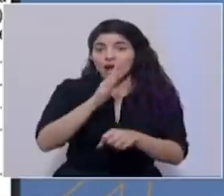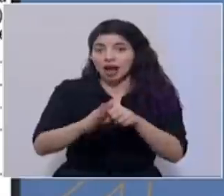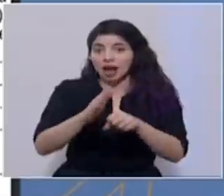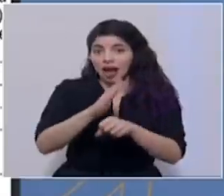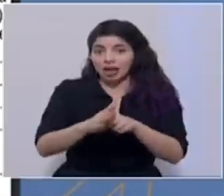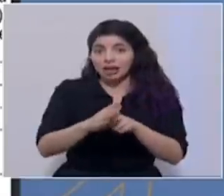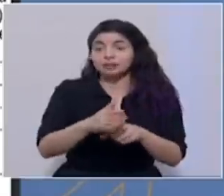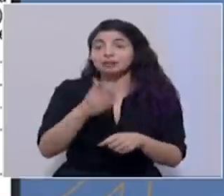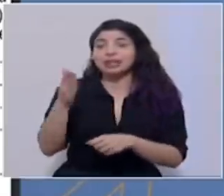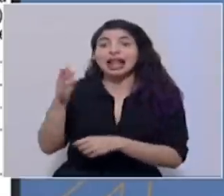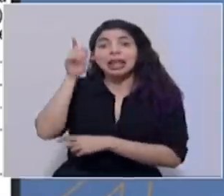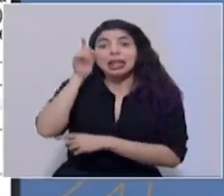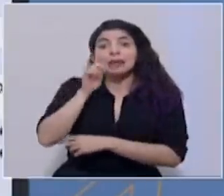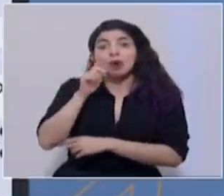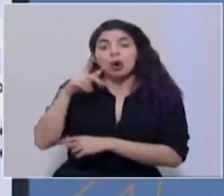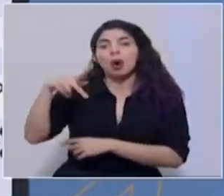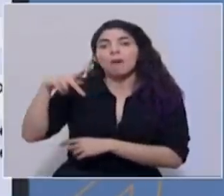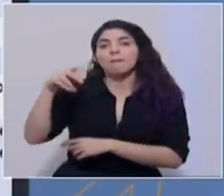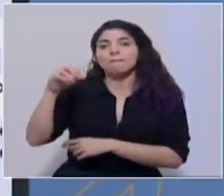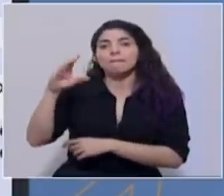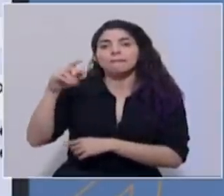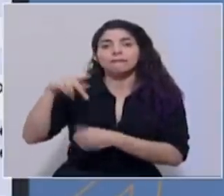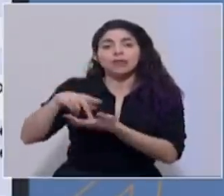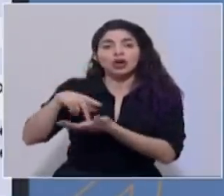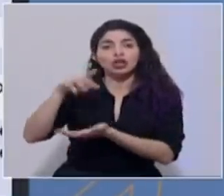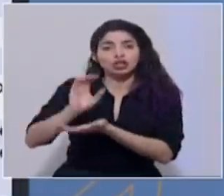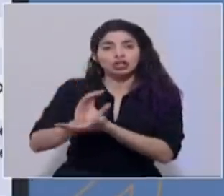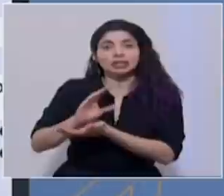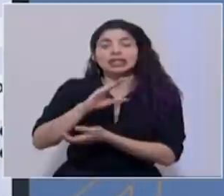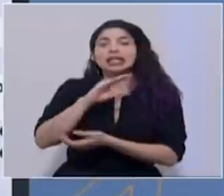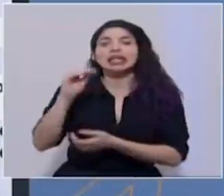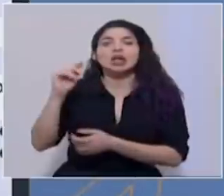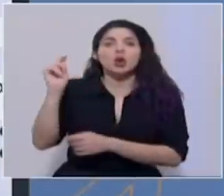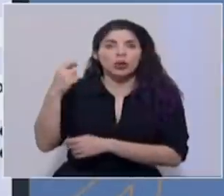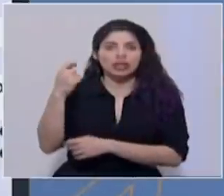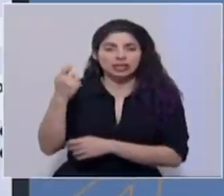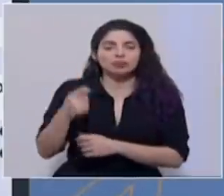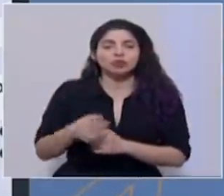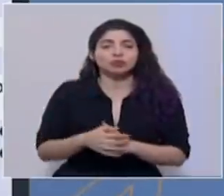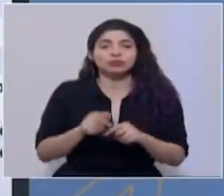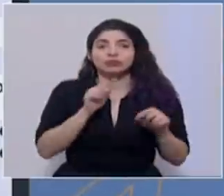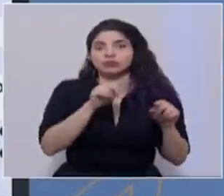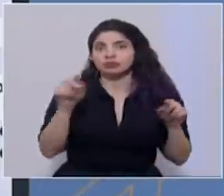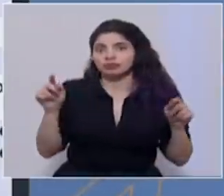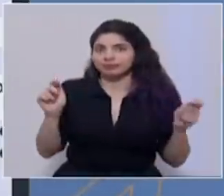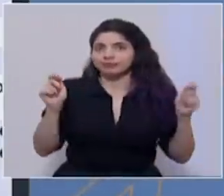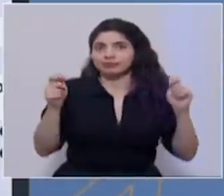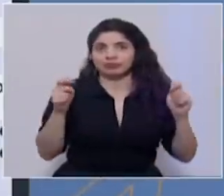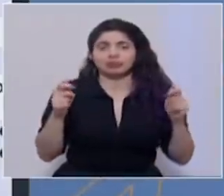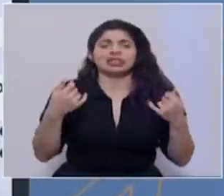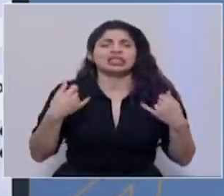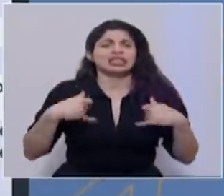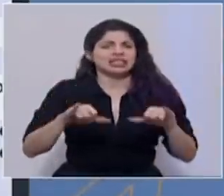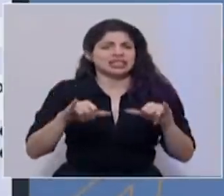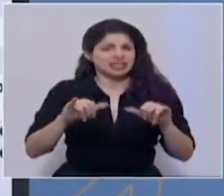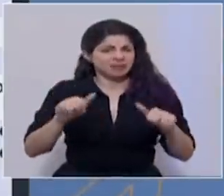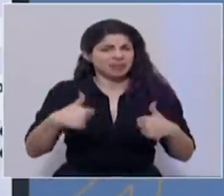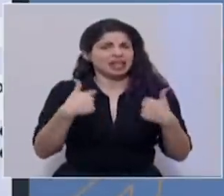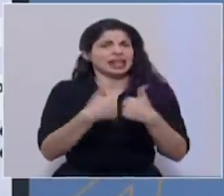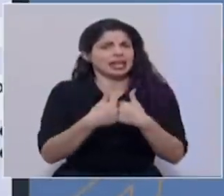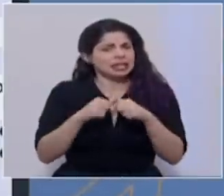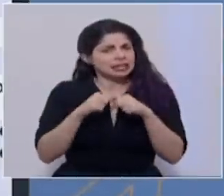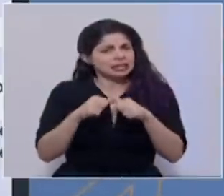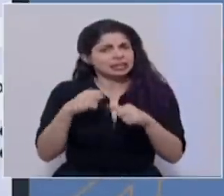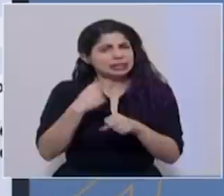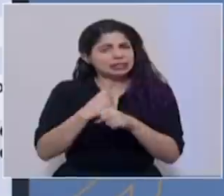y en Limón, Pocosí y Huásimo. Tenemos el reto permanente de seguir trabajando, la